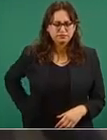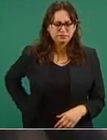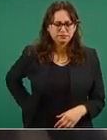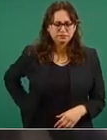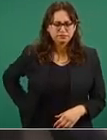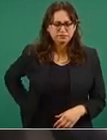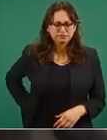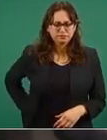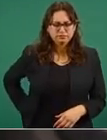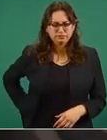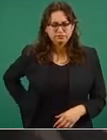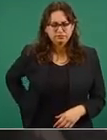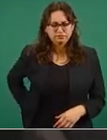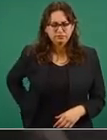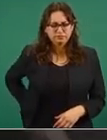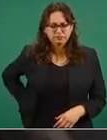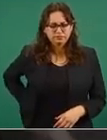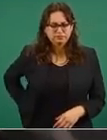Miren,